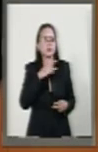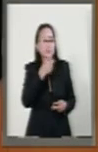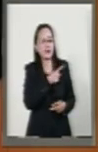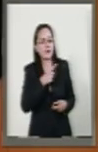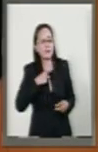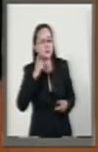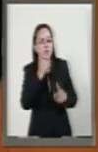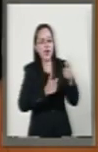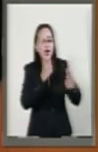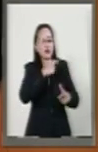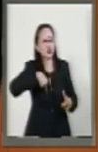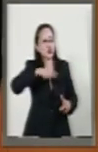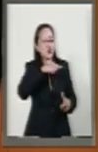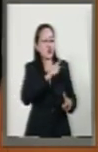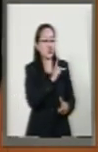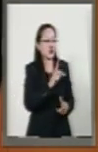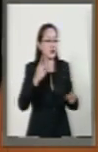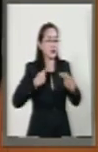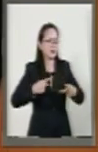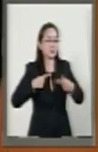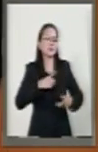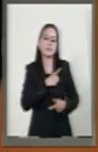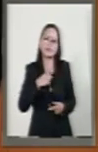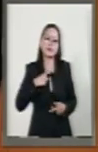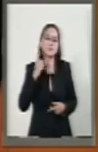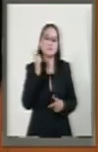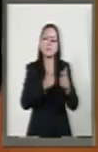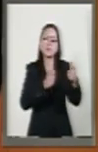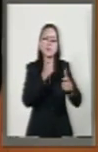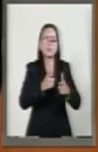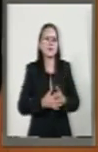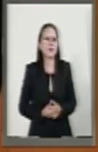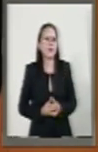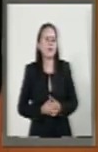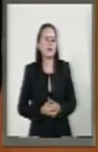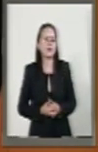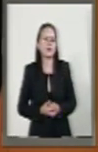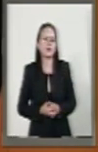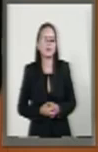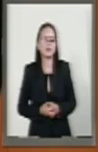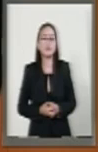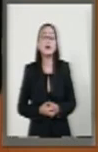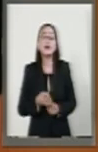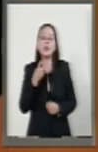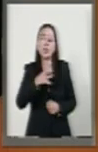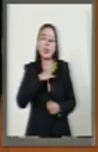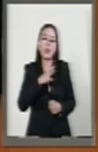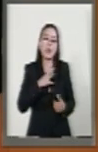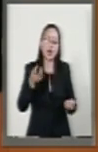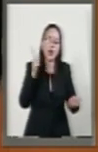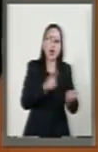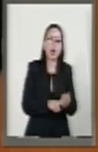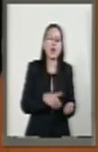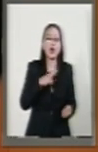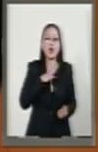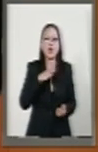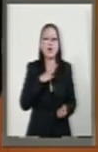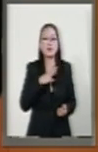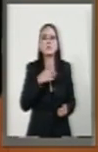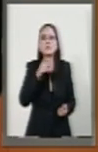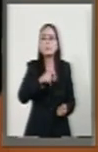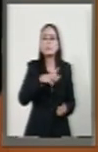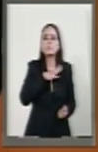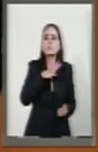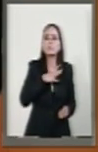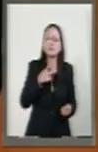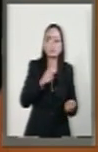todos los ciudadanos. Por otra parte, al establecer dentro de las definiciones que en